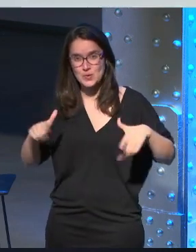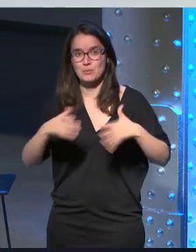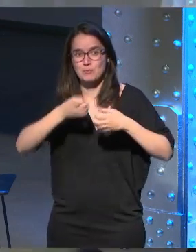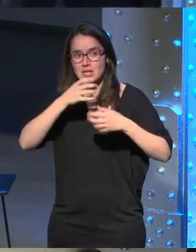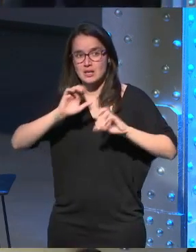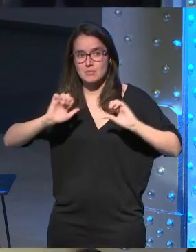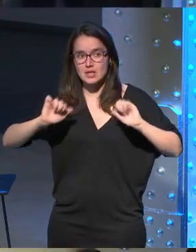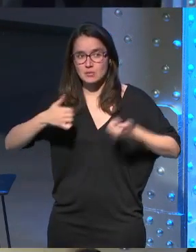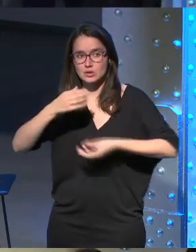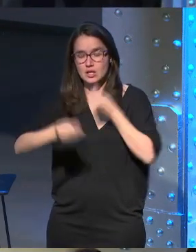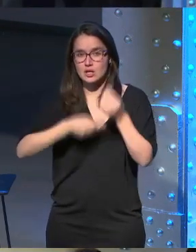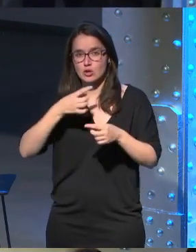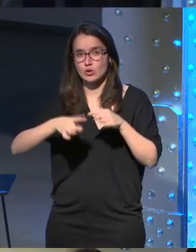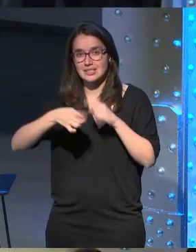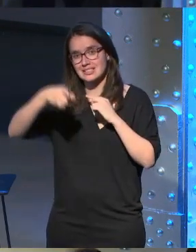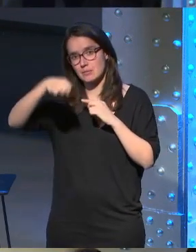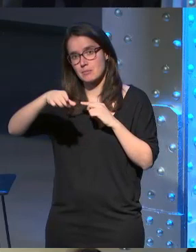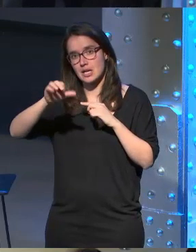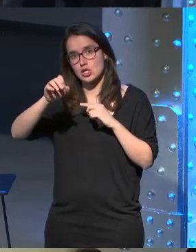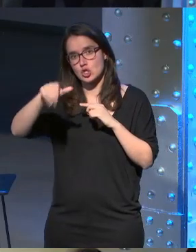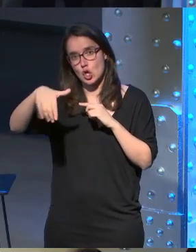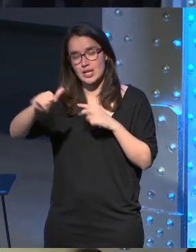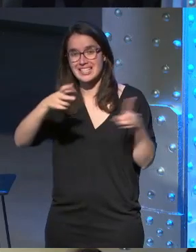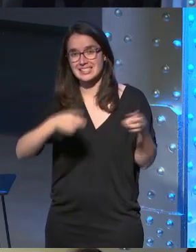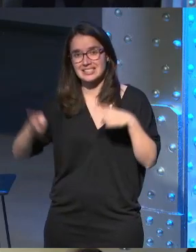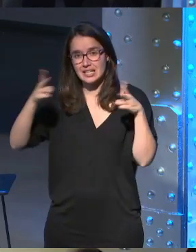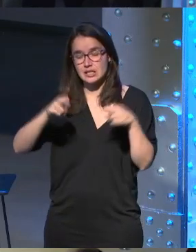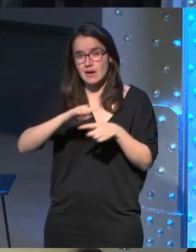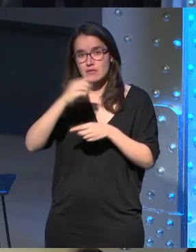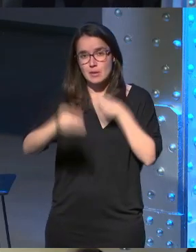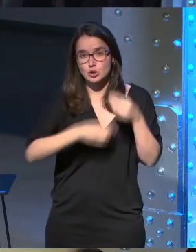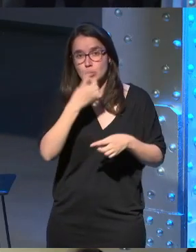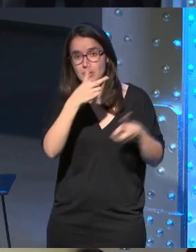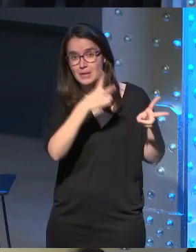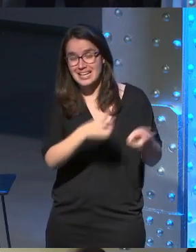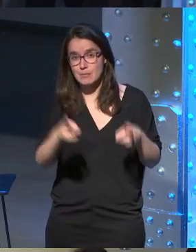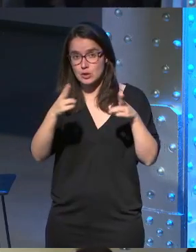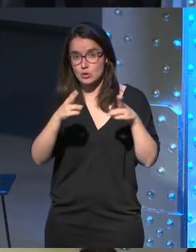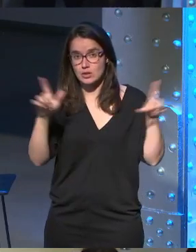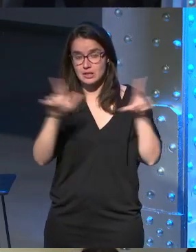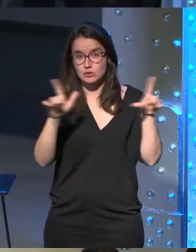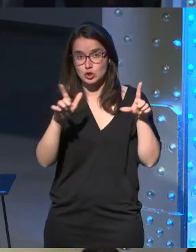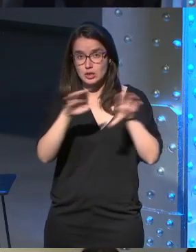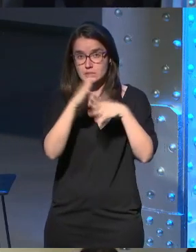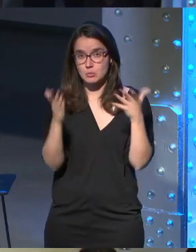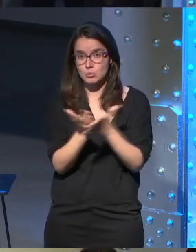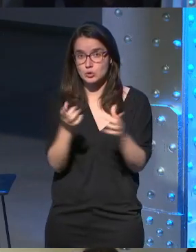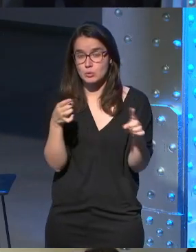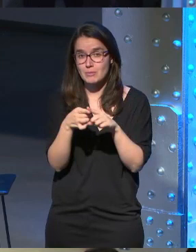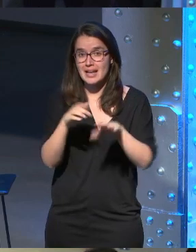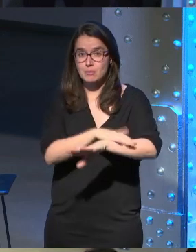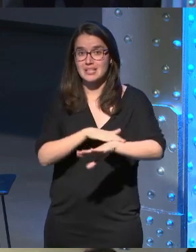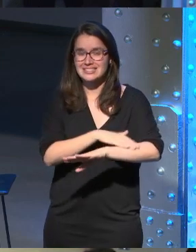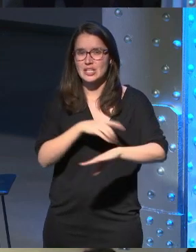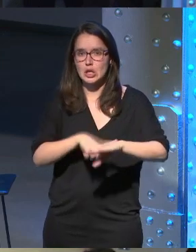empezamos a hacer cosas también para Sony series de televisión habíamos hecho el primer capítulo de una serie de televisión en el mundo para el Ministerio del